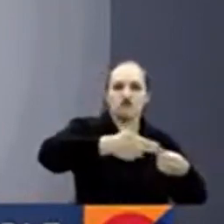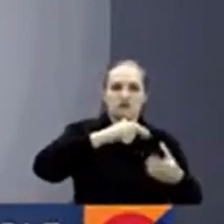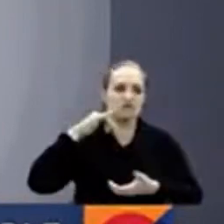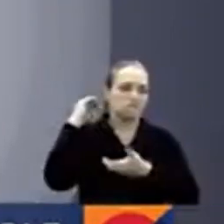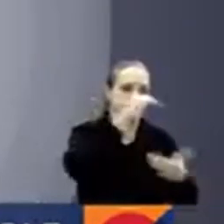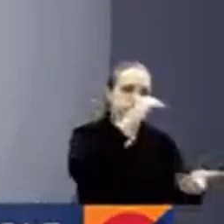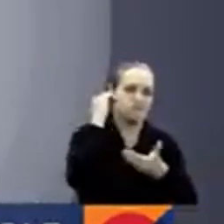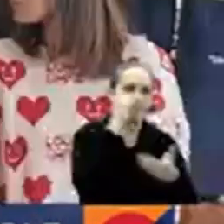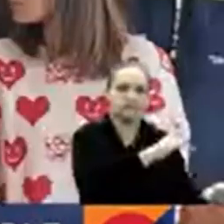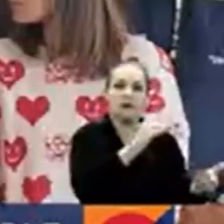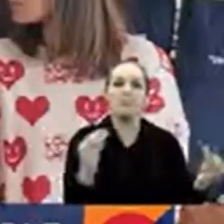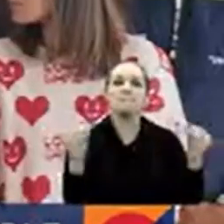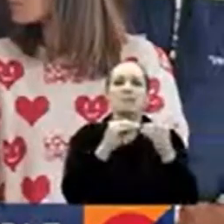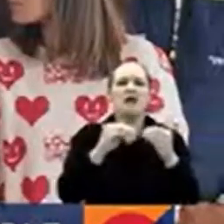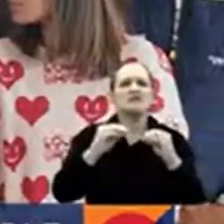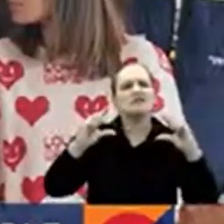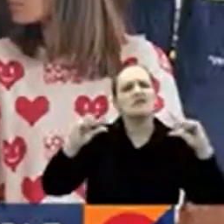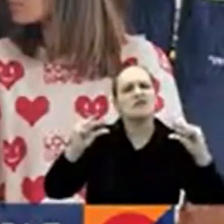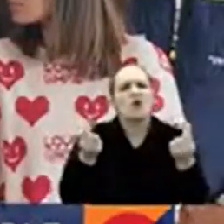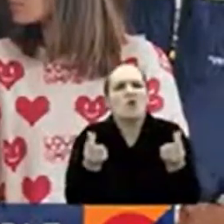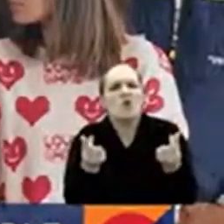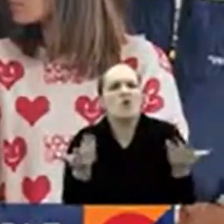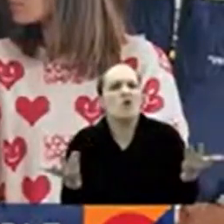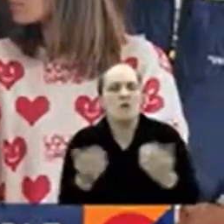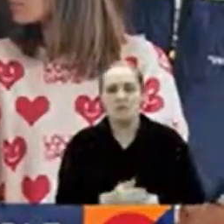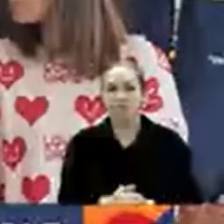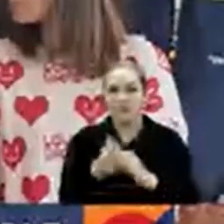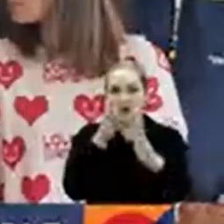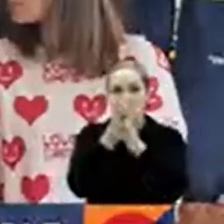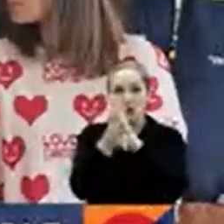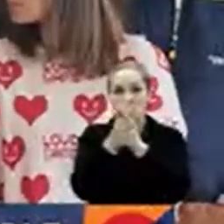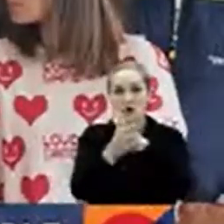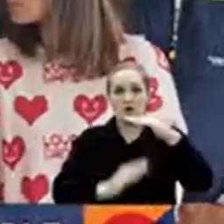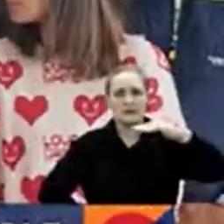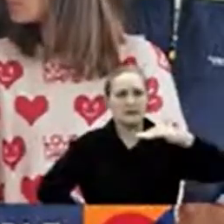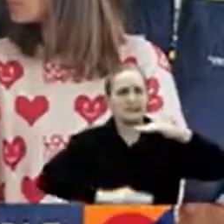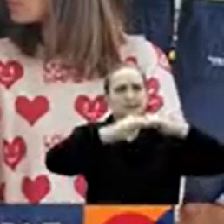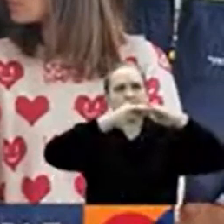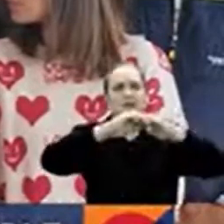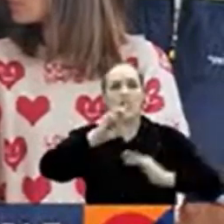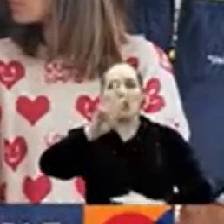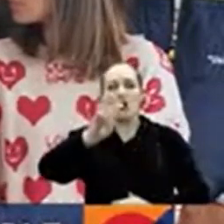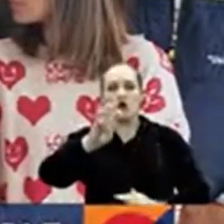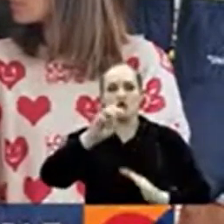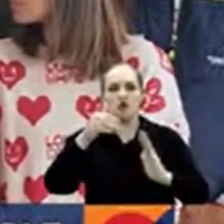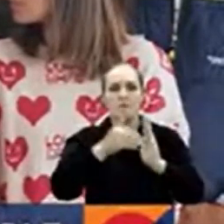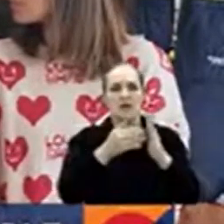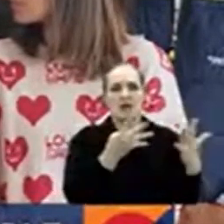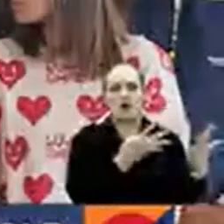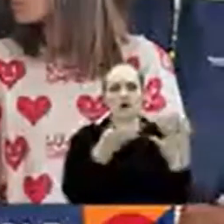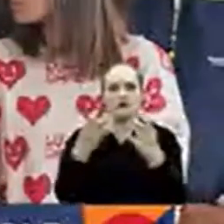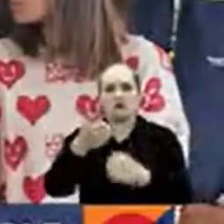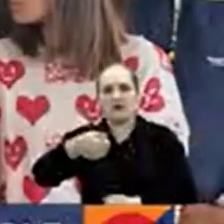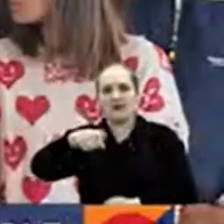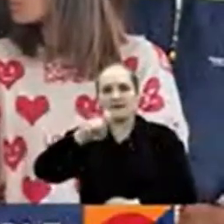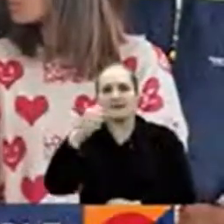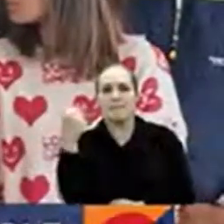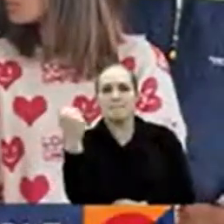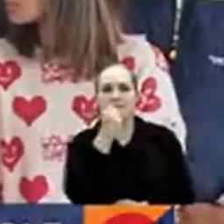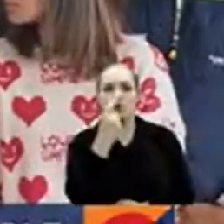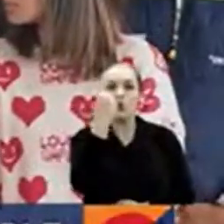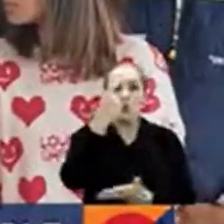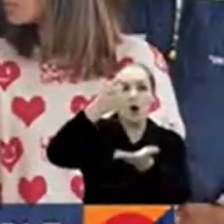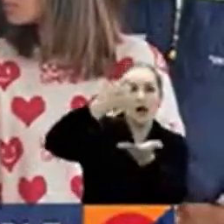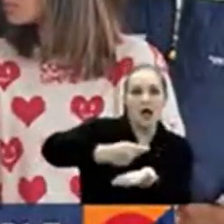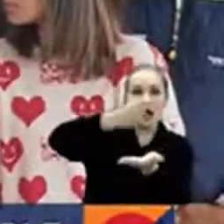las tarifas así. Esos precios tendrán como límite 8.916 pesos galón